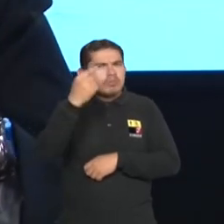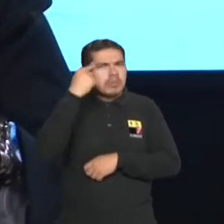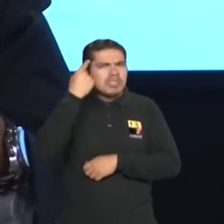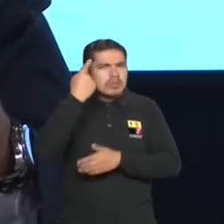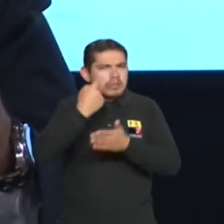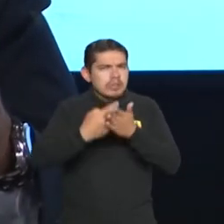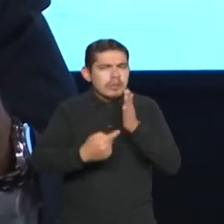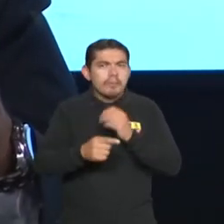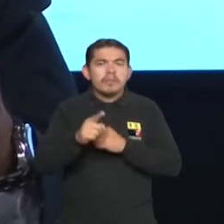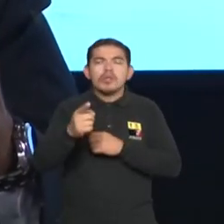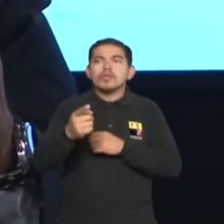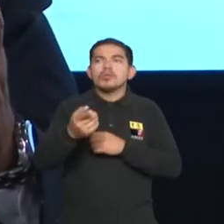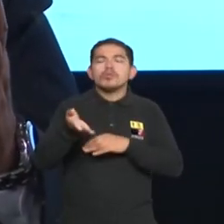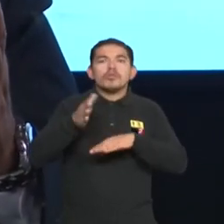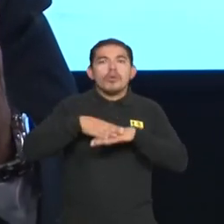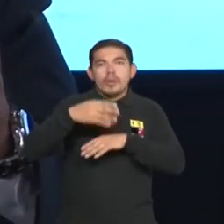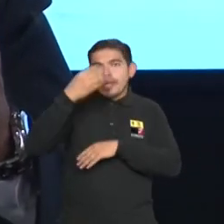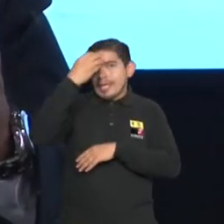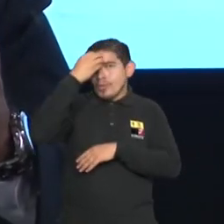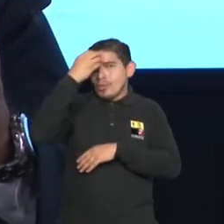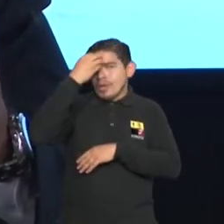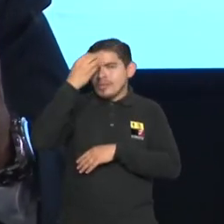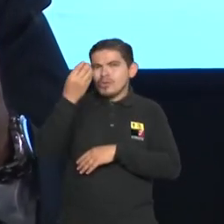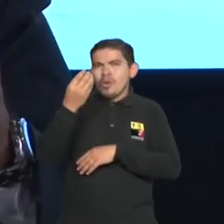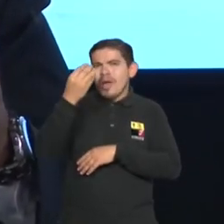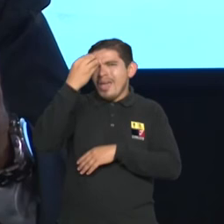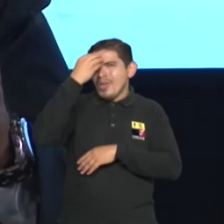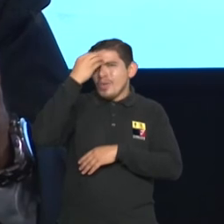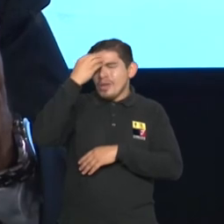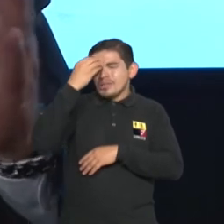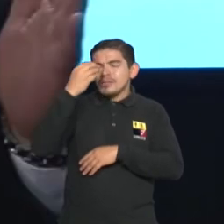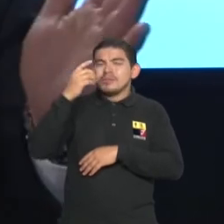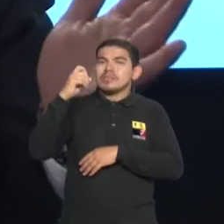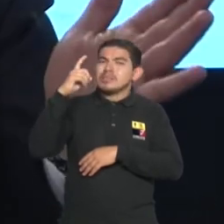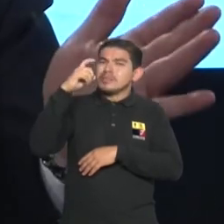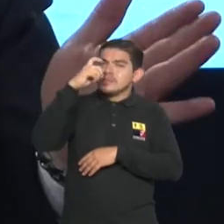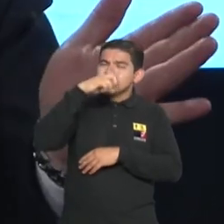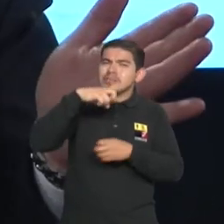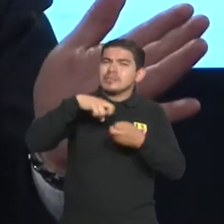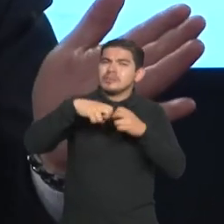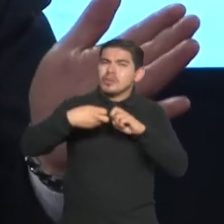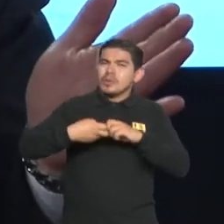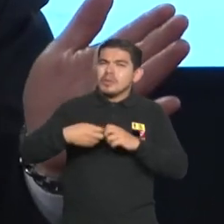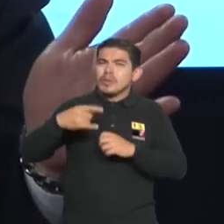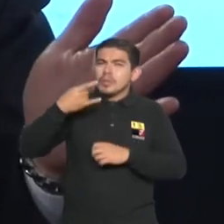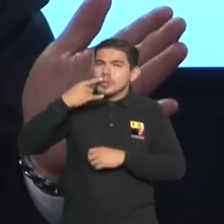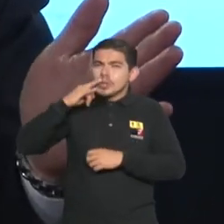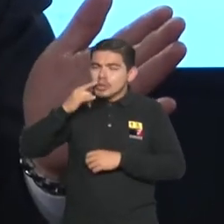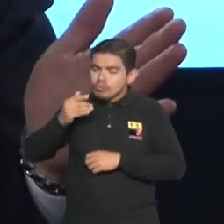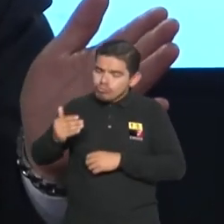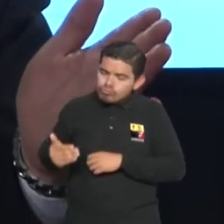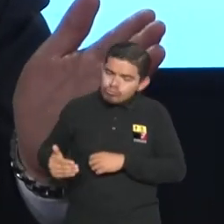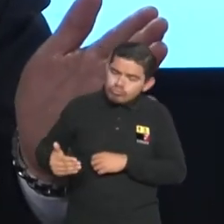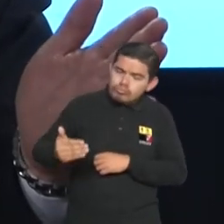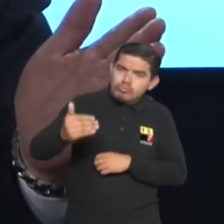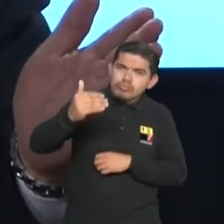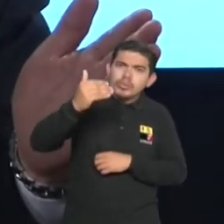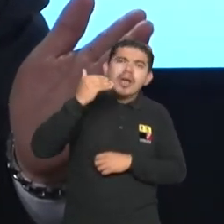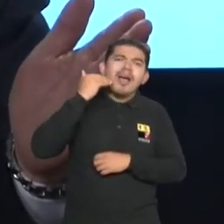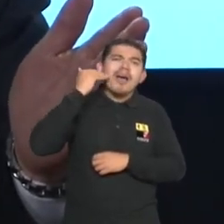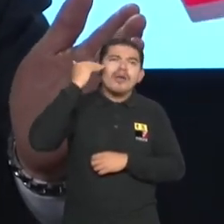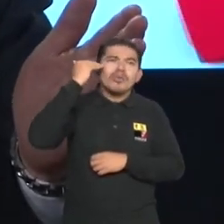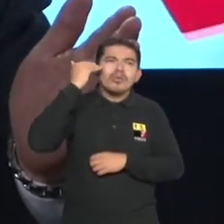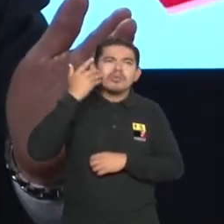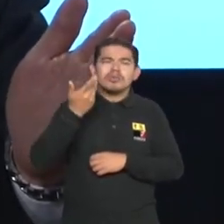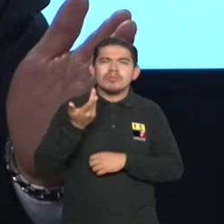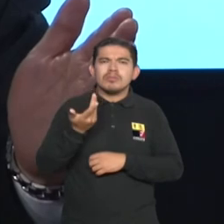del ámbito educativo es el problema más difícil que tenemos desde la niñez hasta la adulta, hasta llegar a